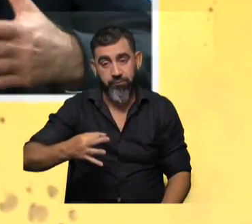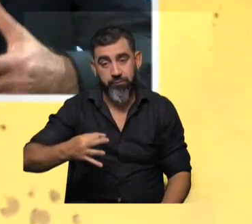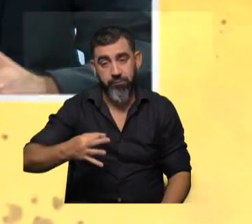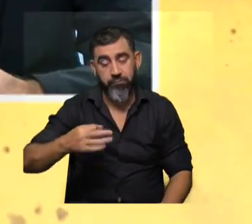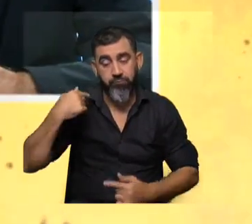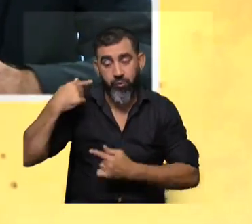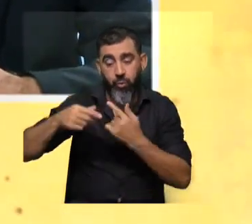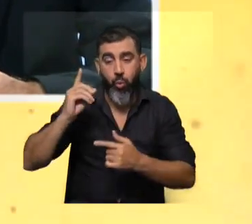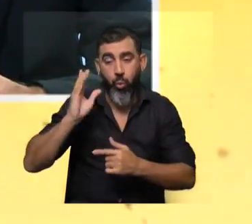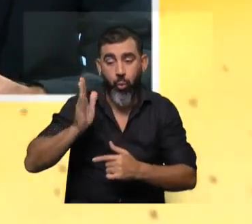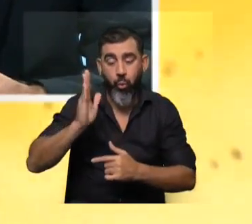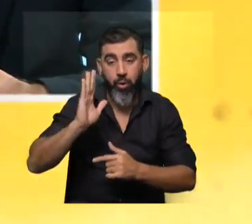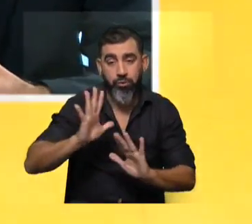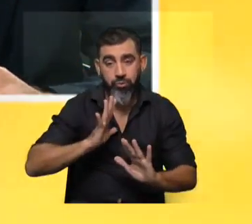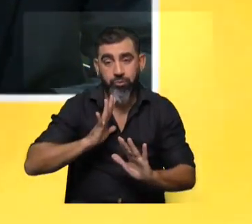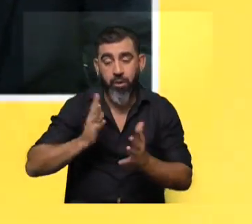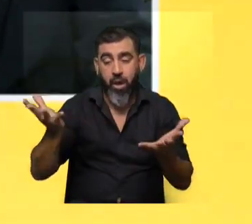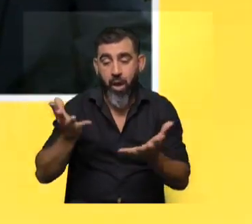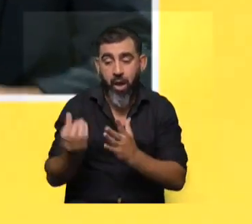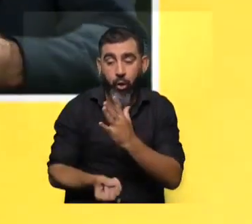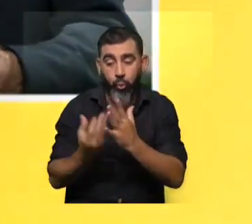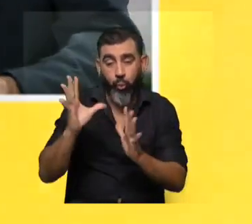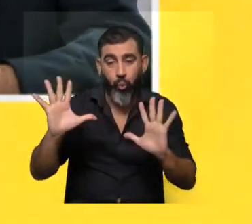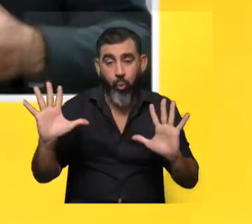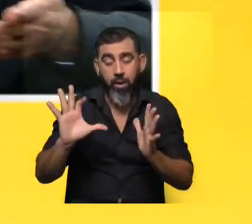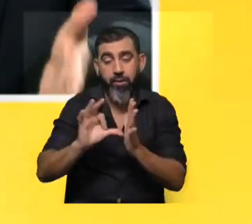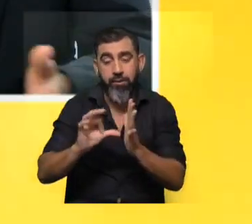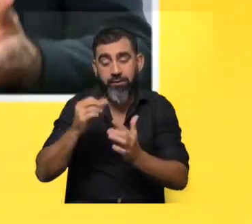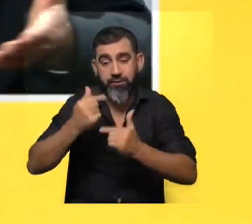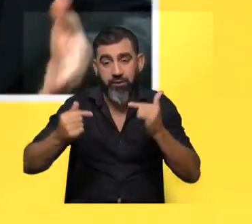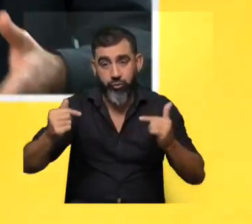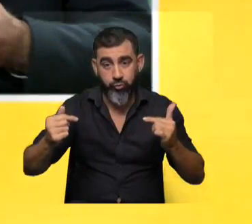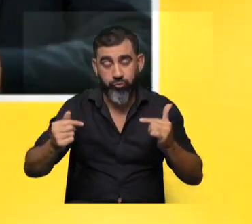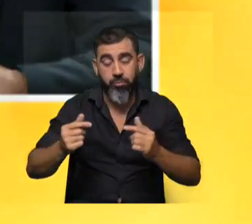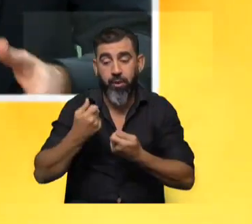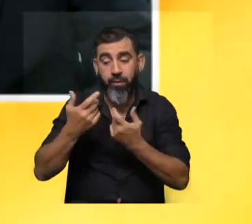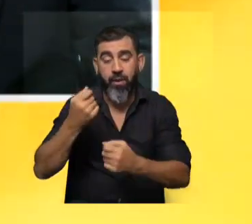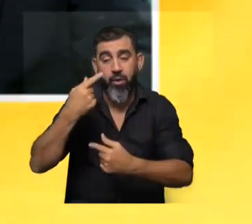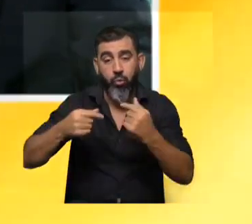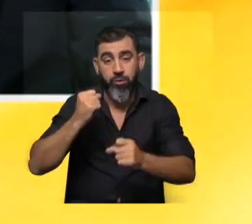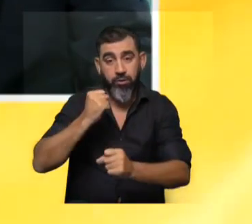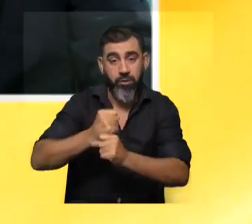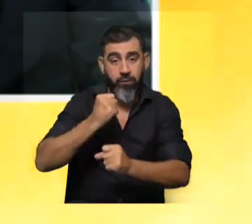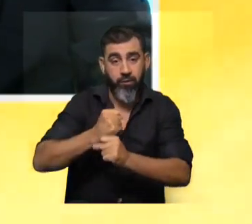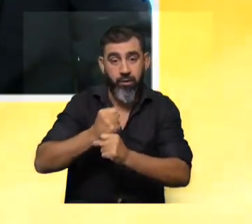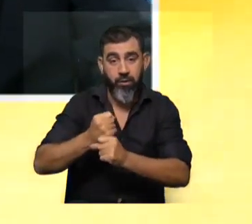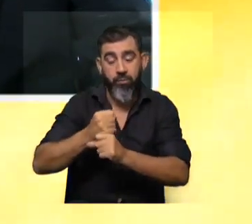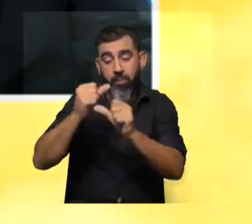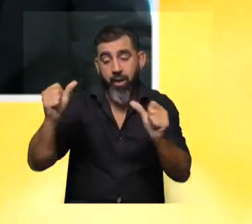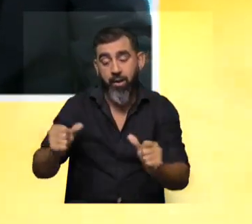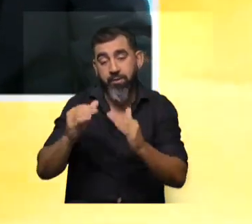una sostenibilidad y una actualización de lo que se le da para trabajar, para llevar a su casa